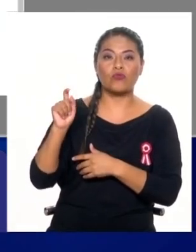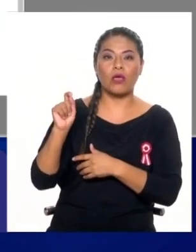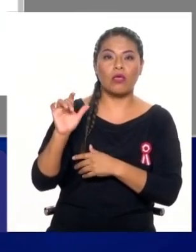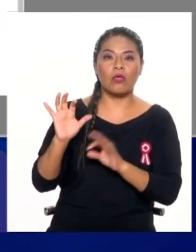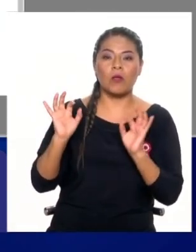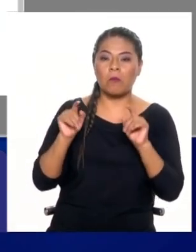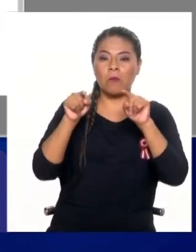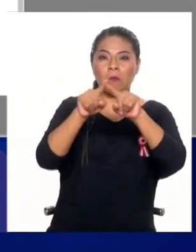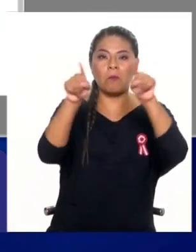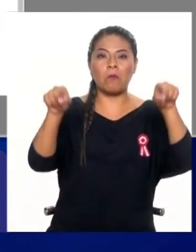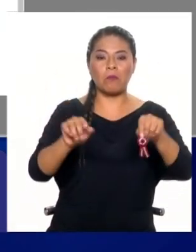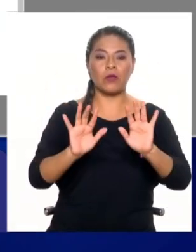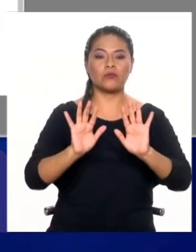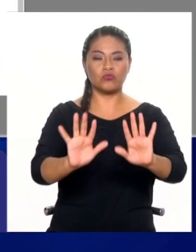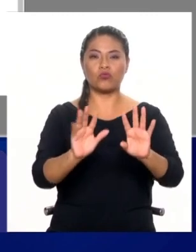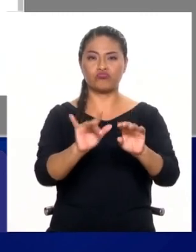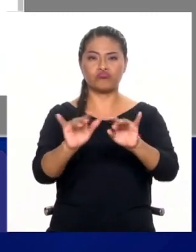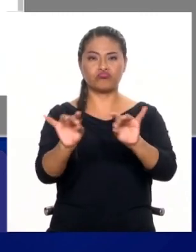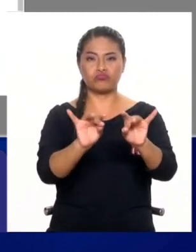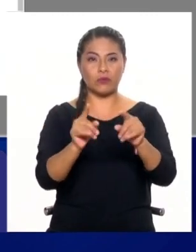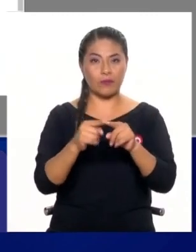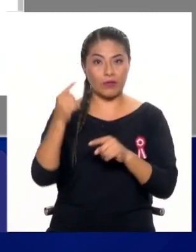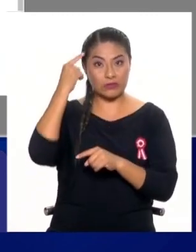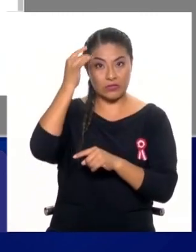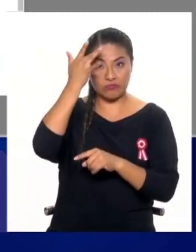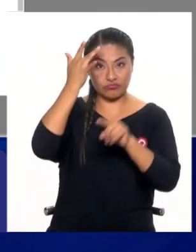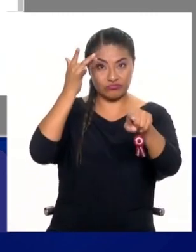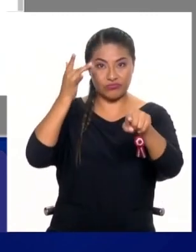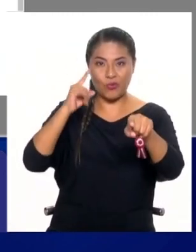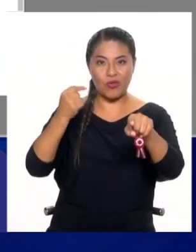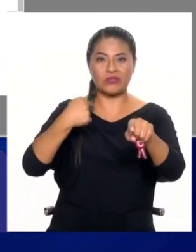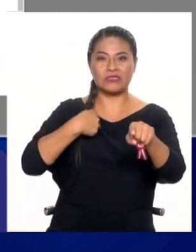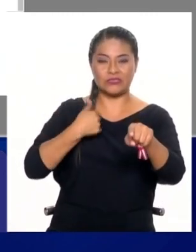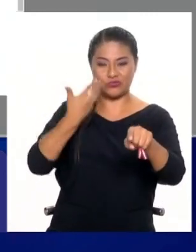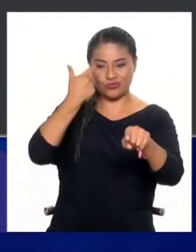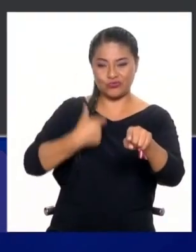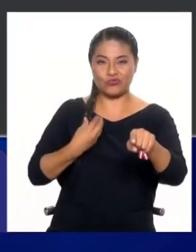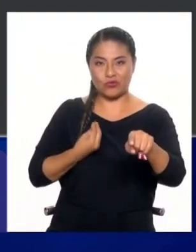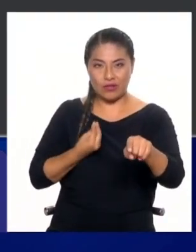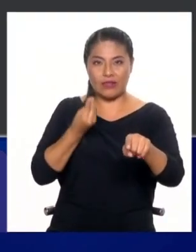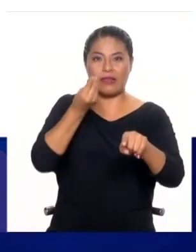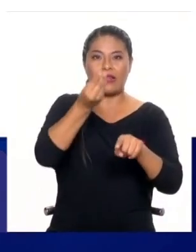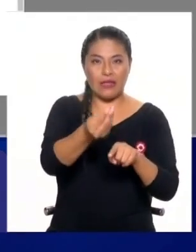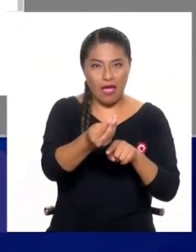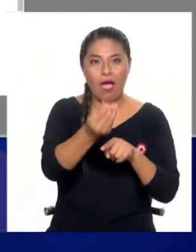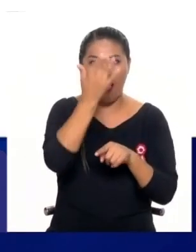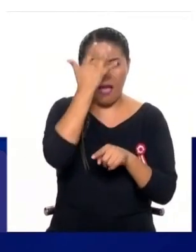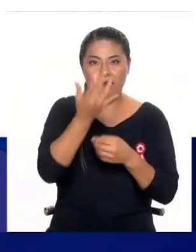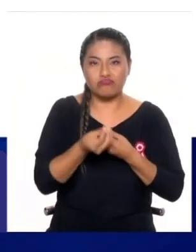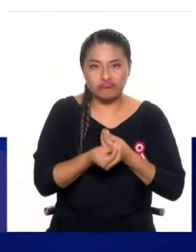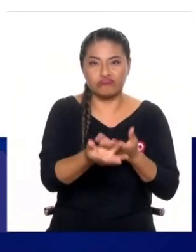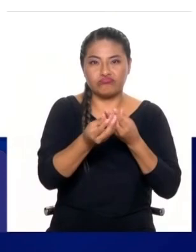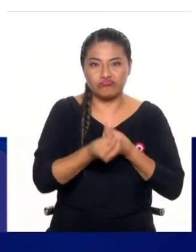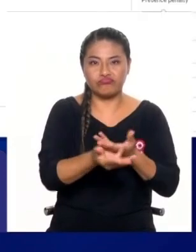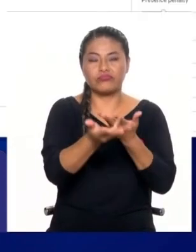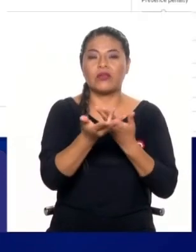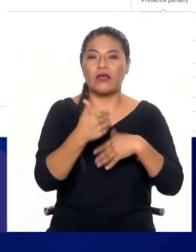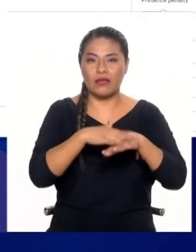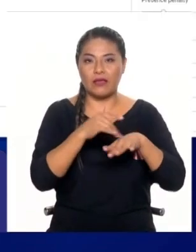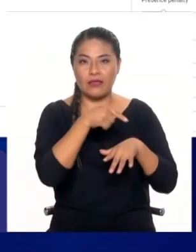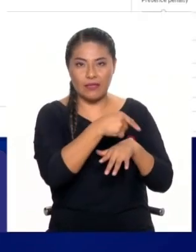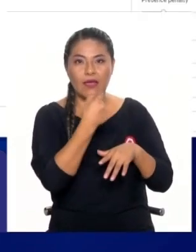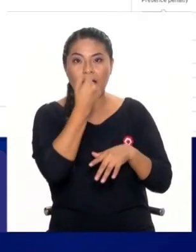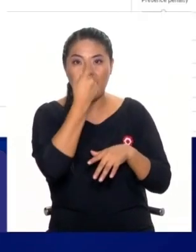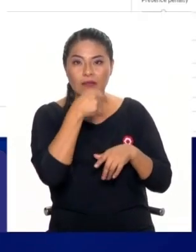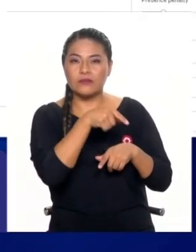tremendamente rápido, pero no es inteligente. Quien le da la inteligencia real es el ser humano, que es el que primero tiene que